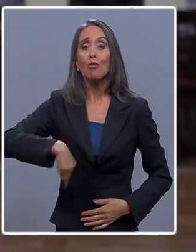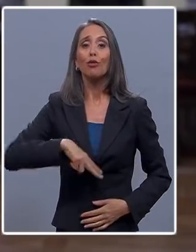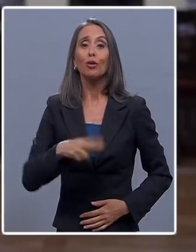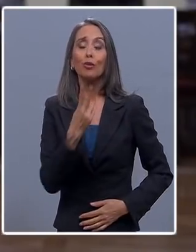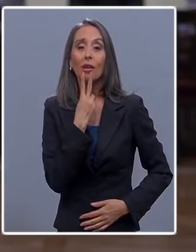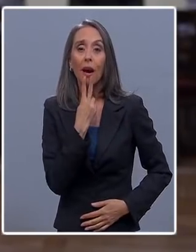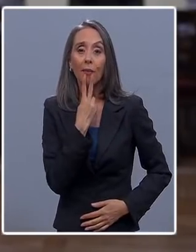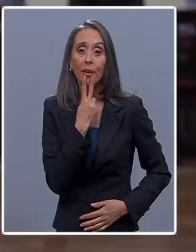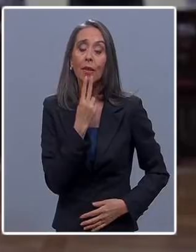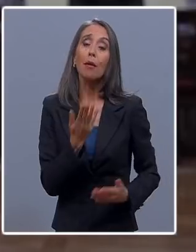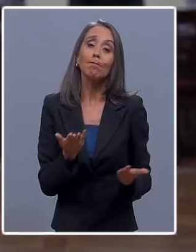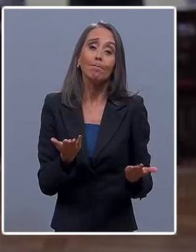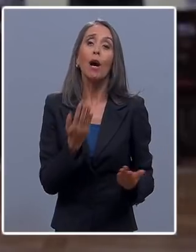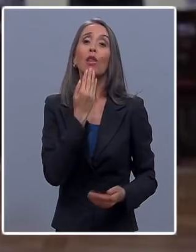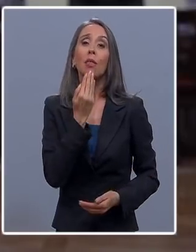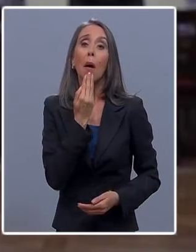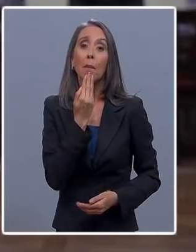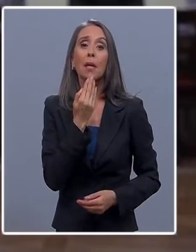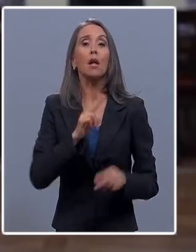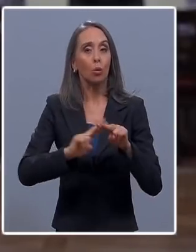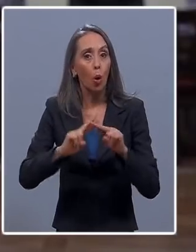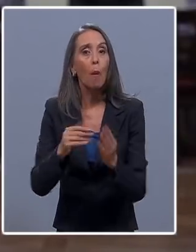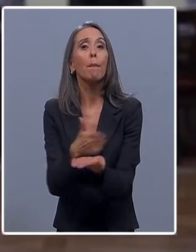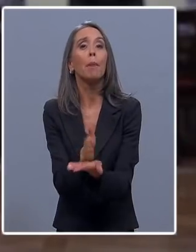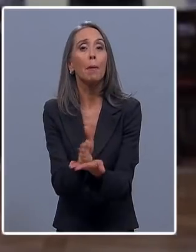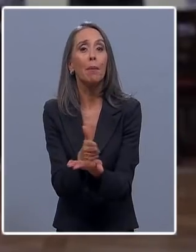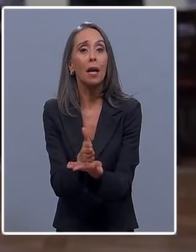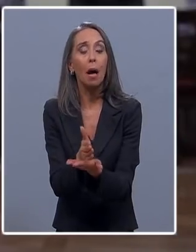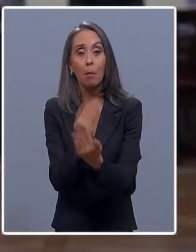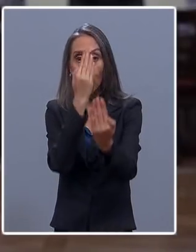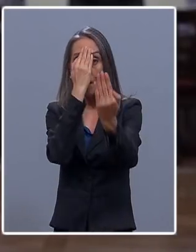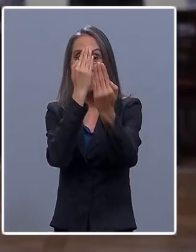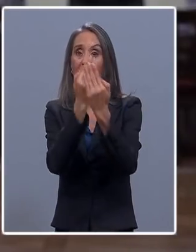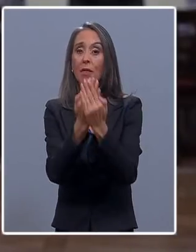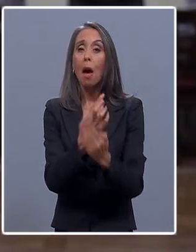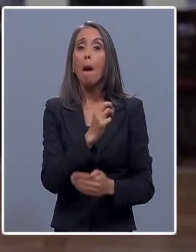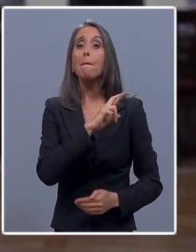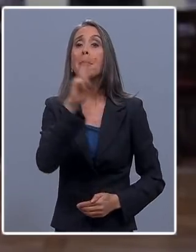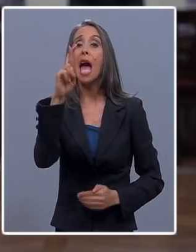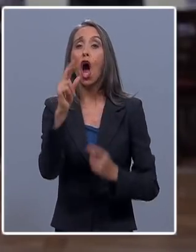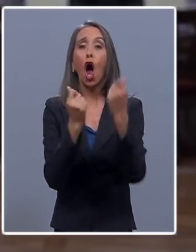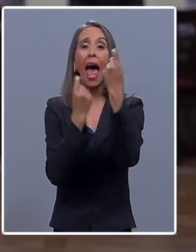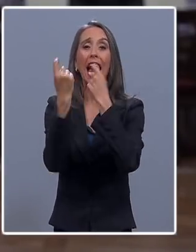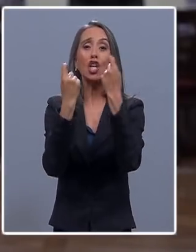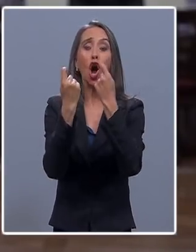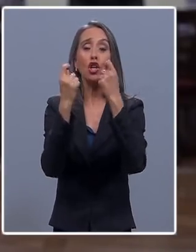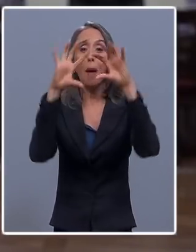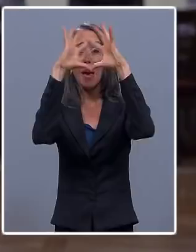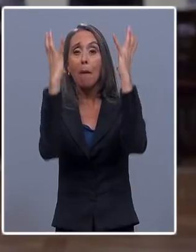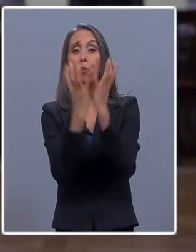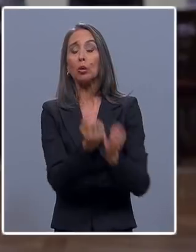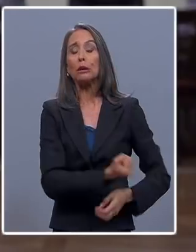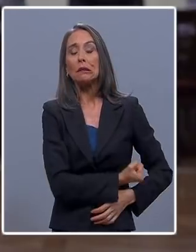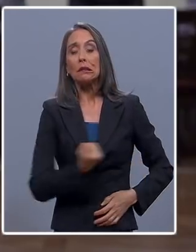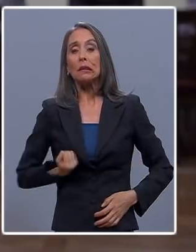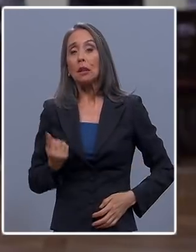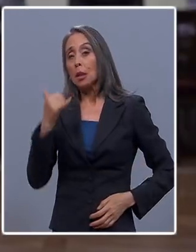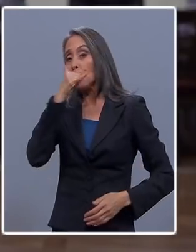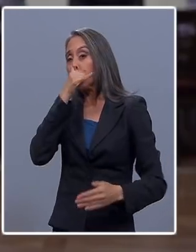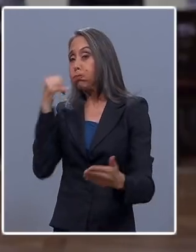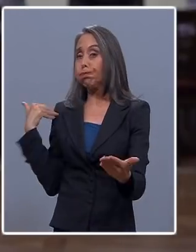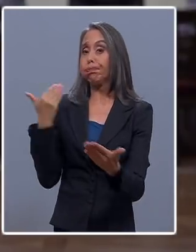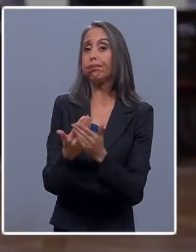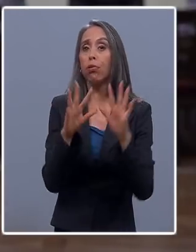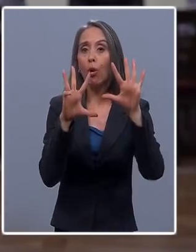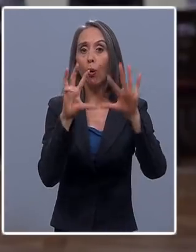y también nos estamos preparando para enfrentar la peor recesión económica mundial de los últimos 90